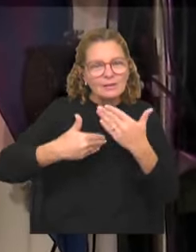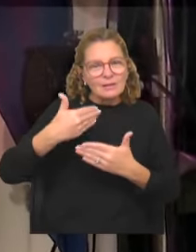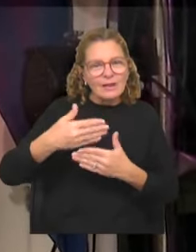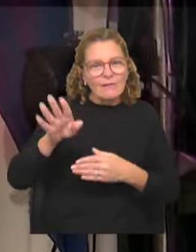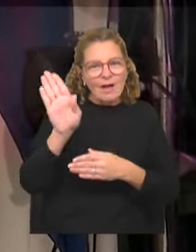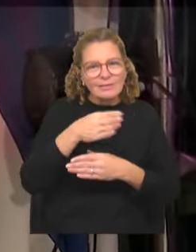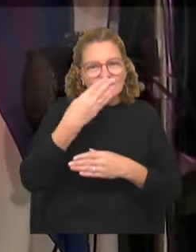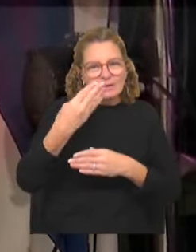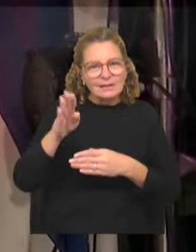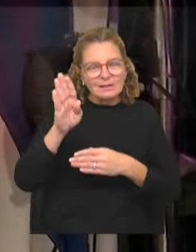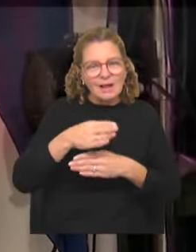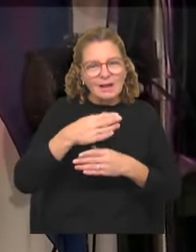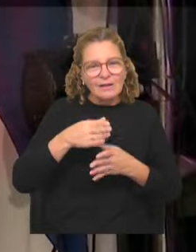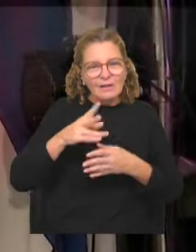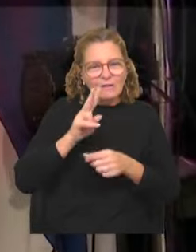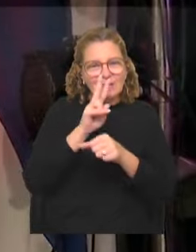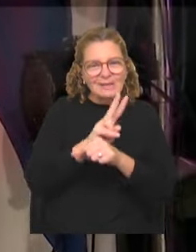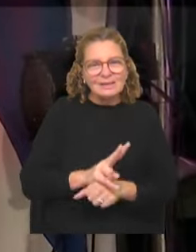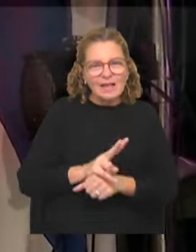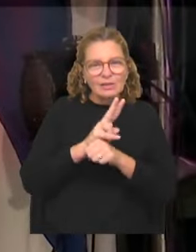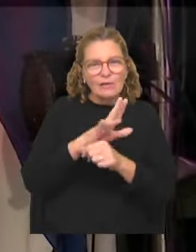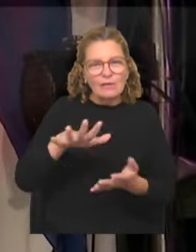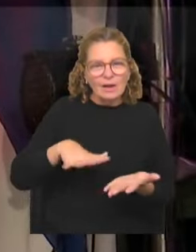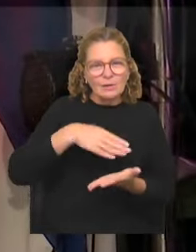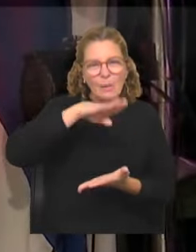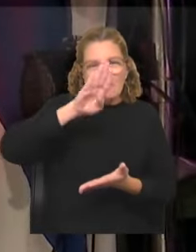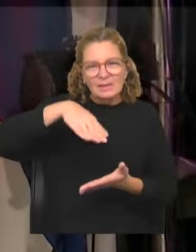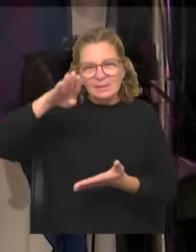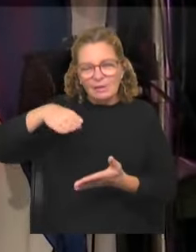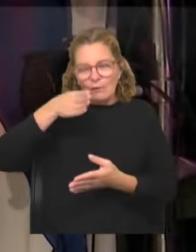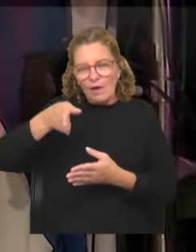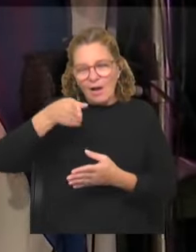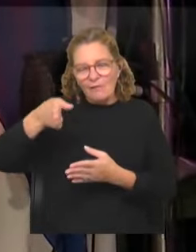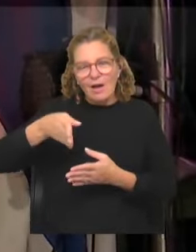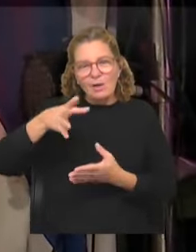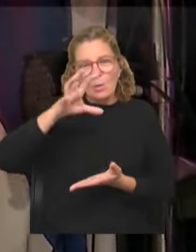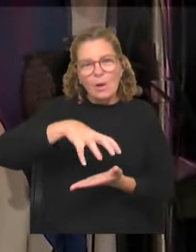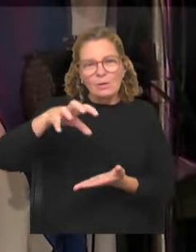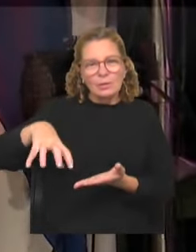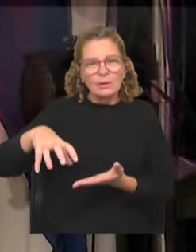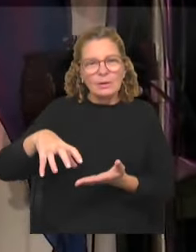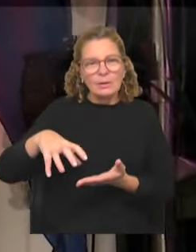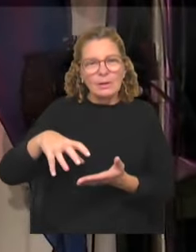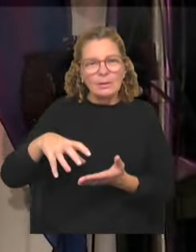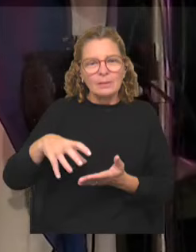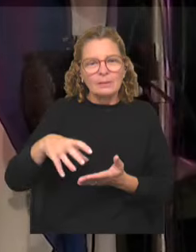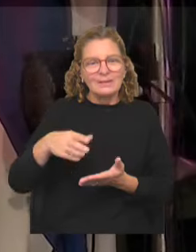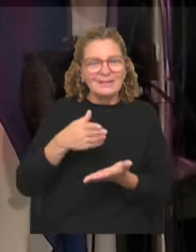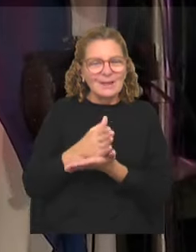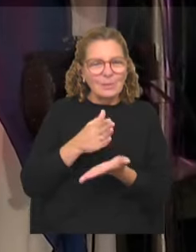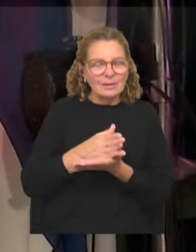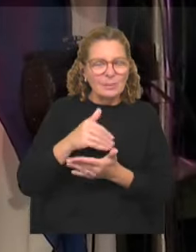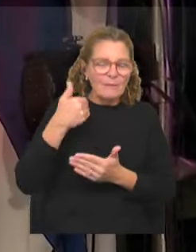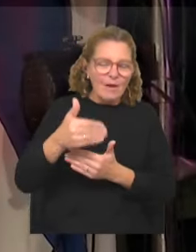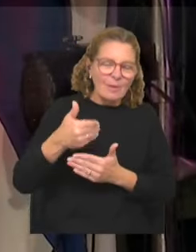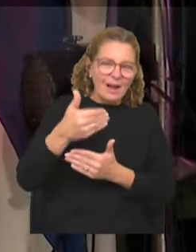barderas, sigue recorriendo los marrios, sigue pintando muros, sigue cuidando locales, sigue arriesgándose. Una